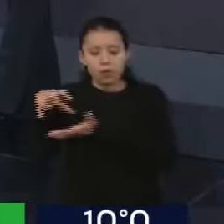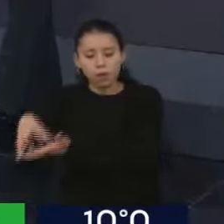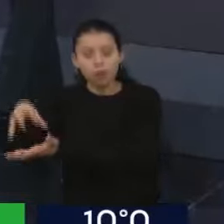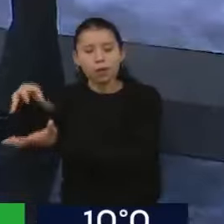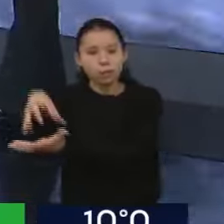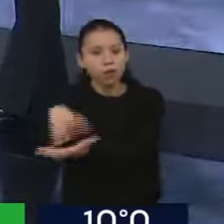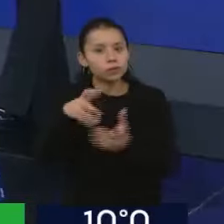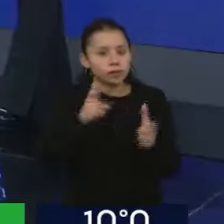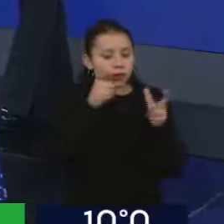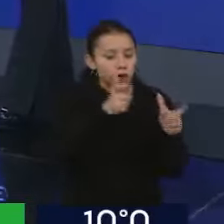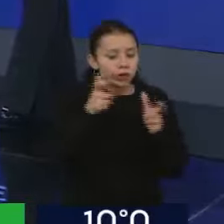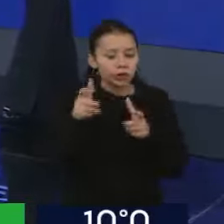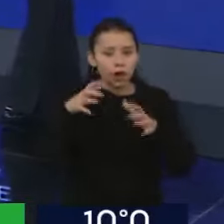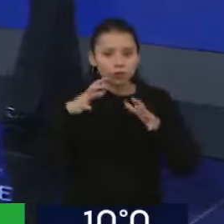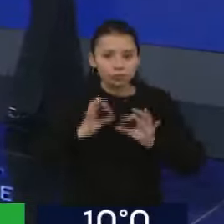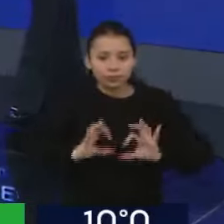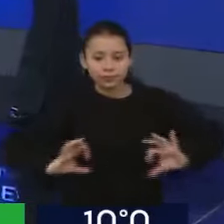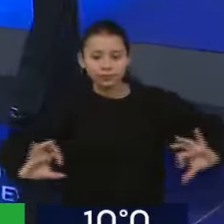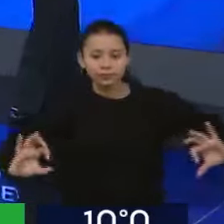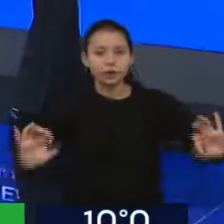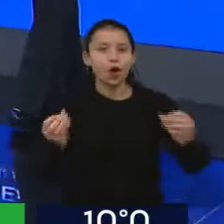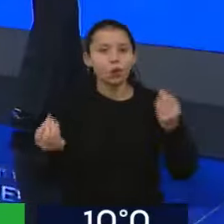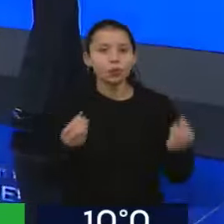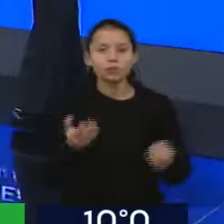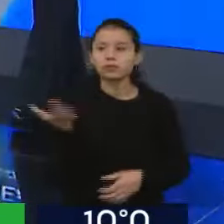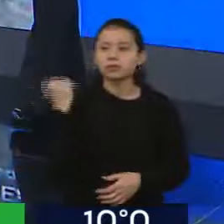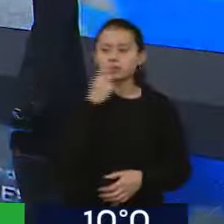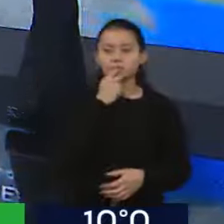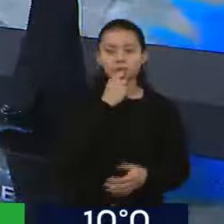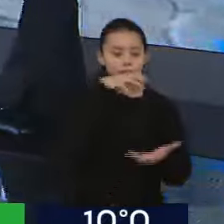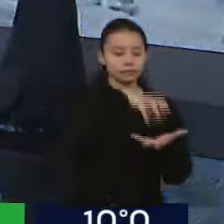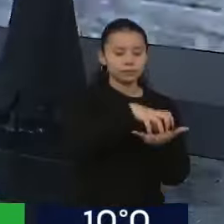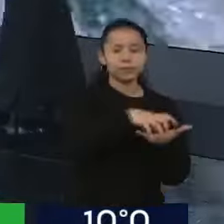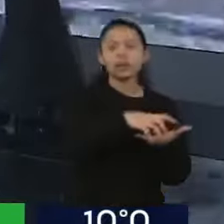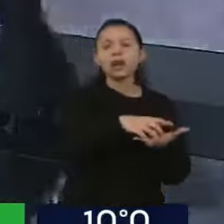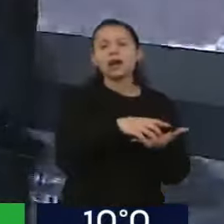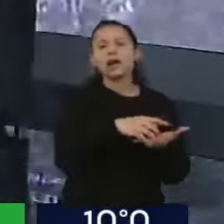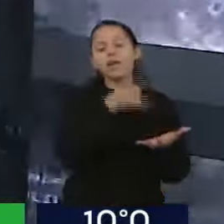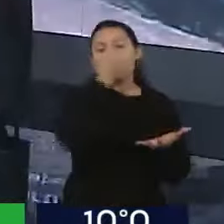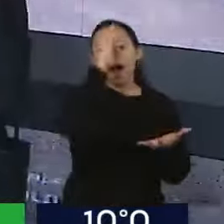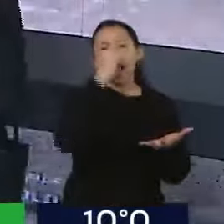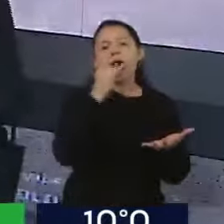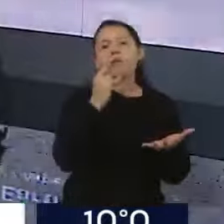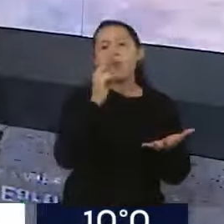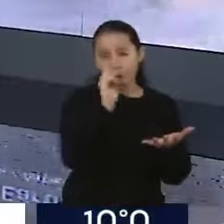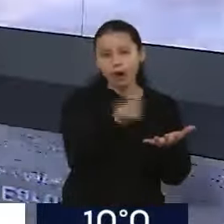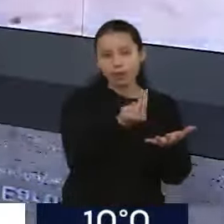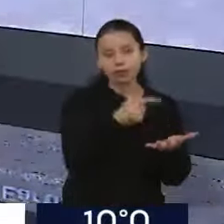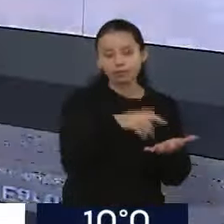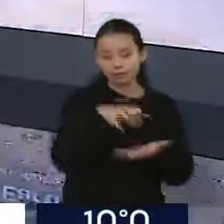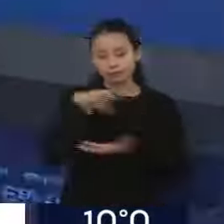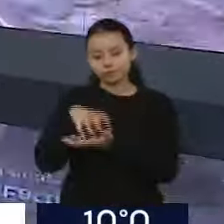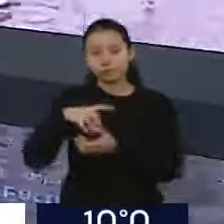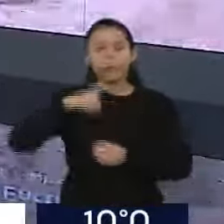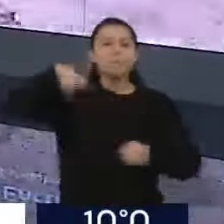esta obra que, con vaca muerta a la vista, con reservas de no convencional de petróleo y gas